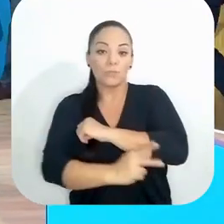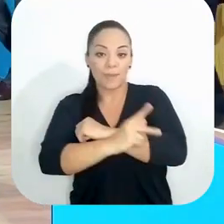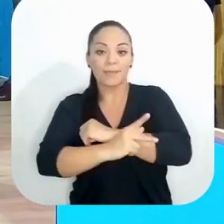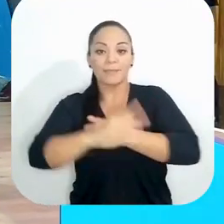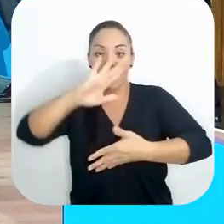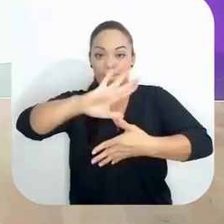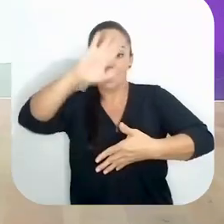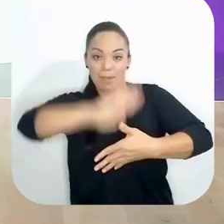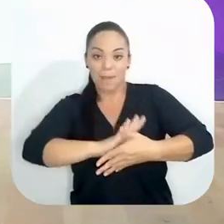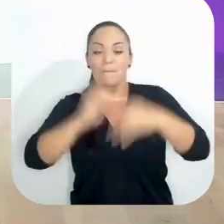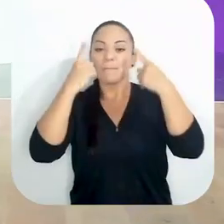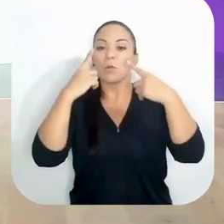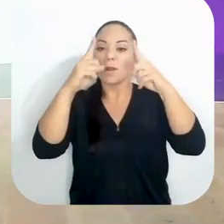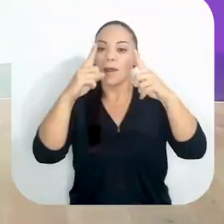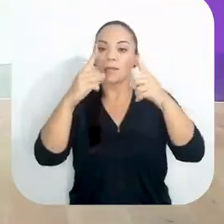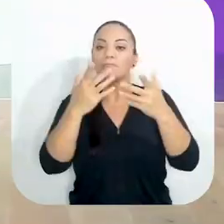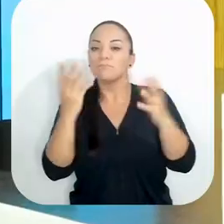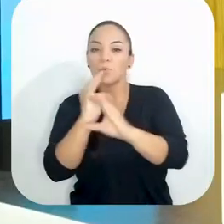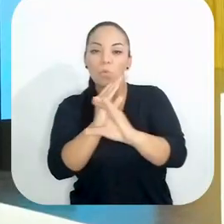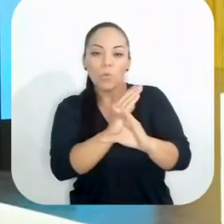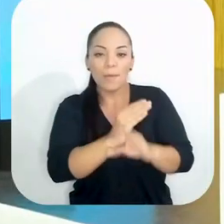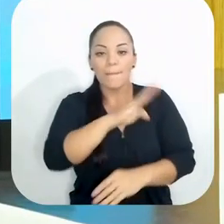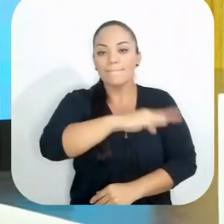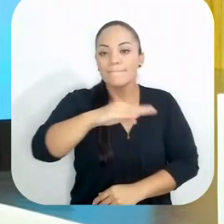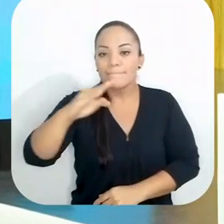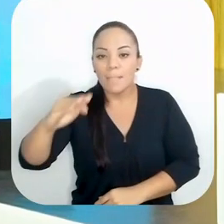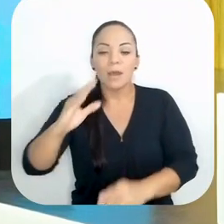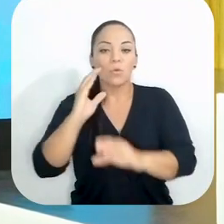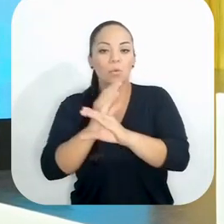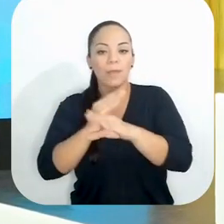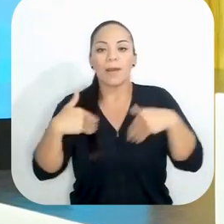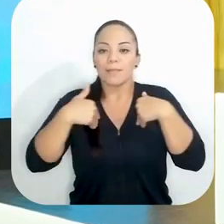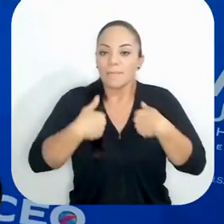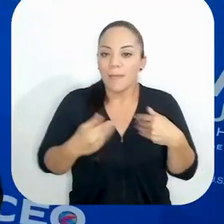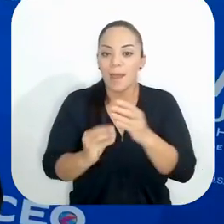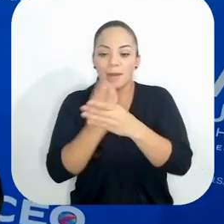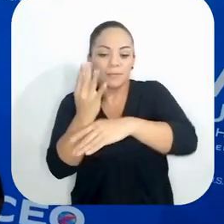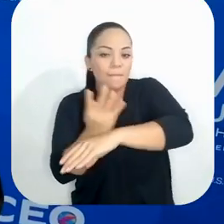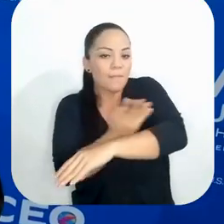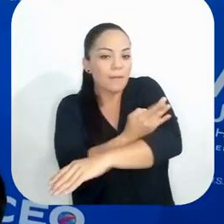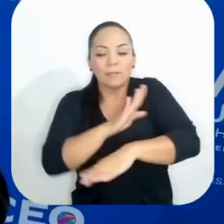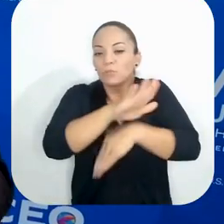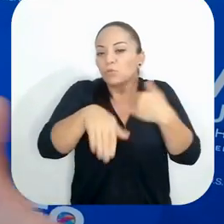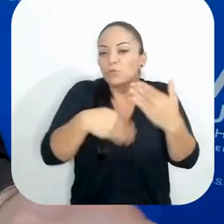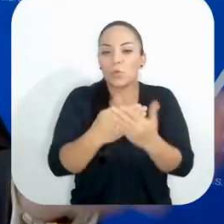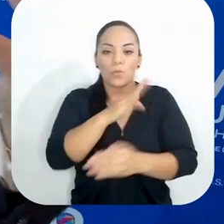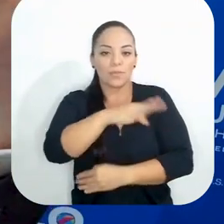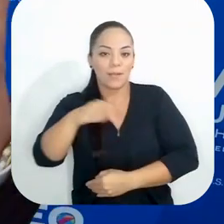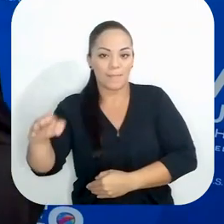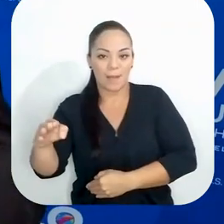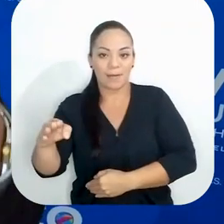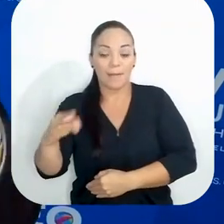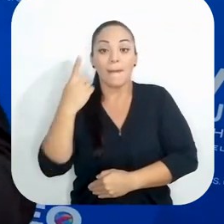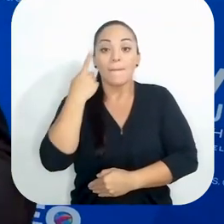mejorar el manejo de nuestros océanos, proteger la biodiversidad y hacer que los océanos, en